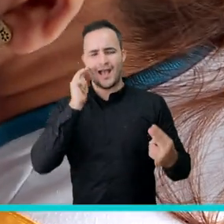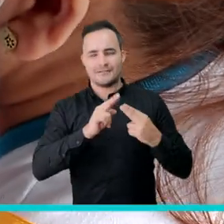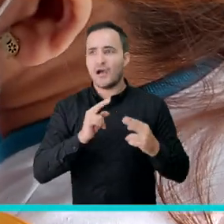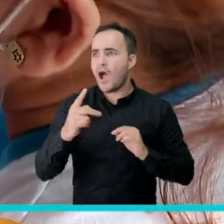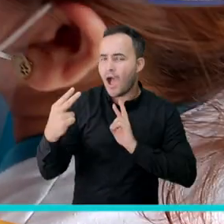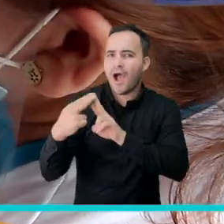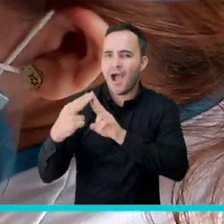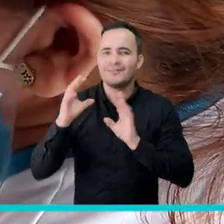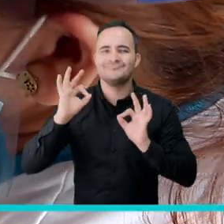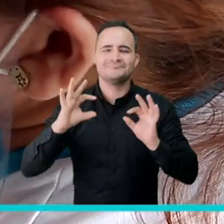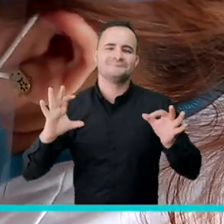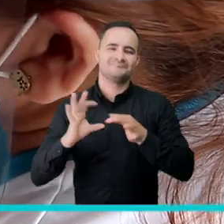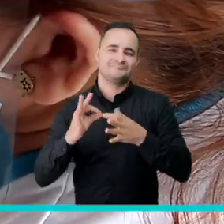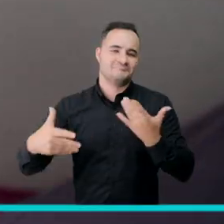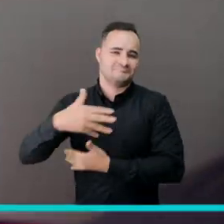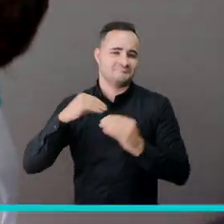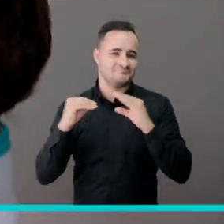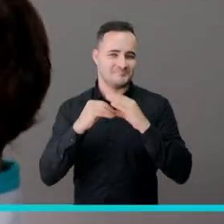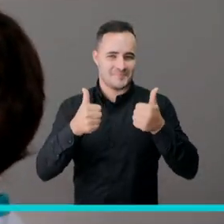bien a ella.